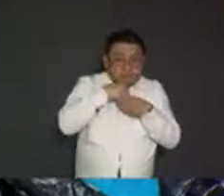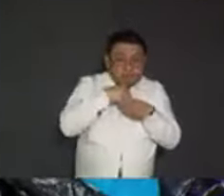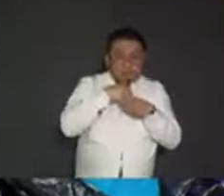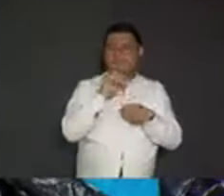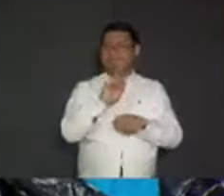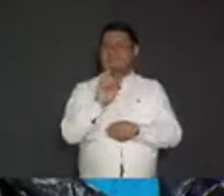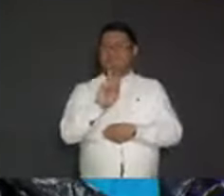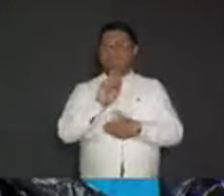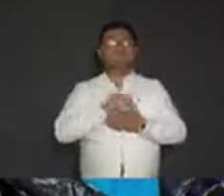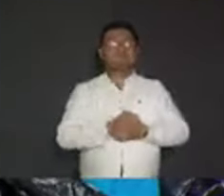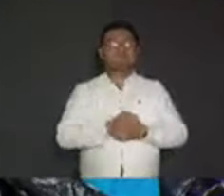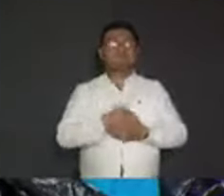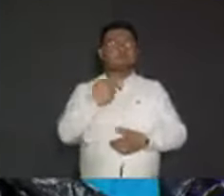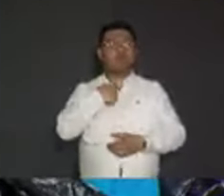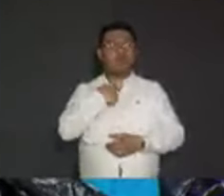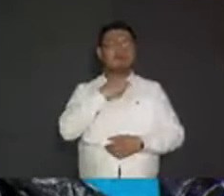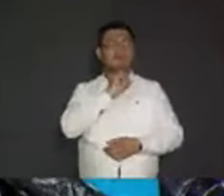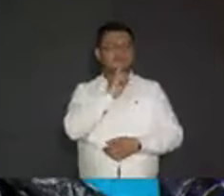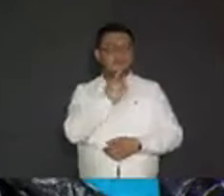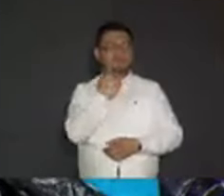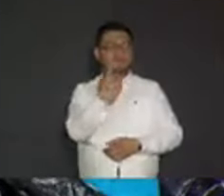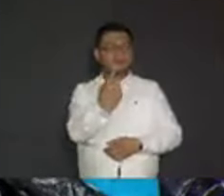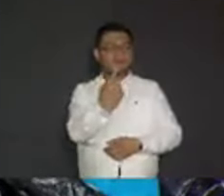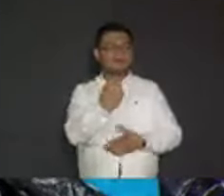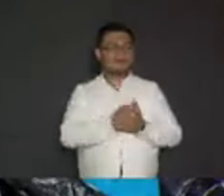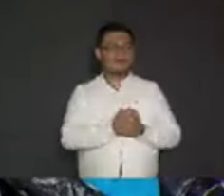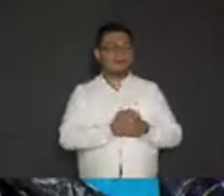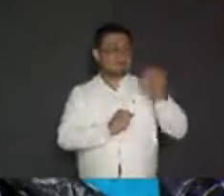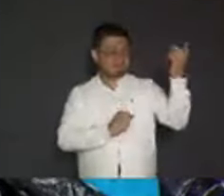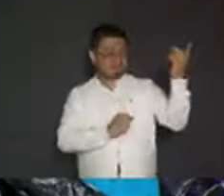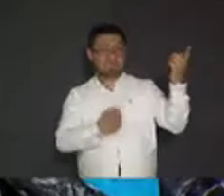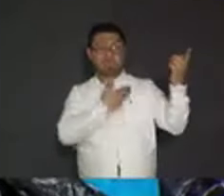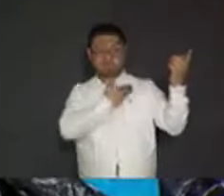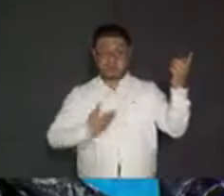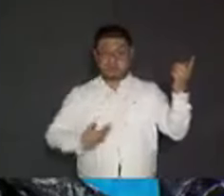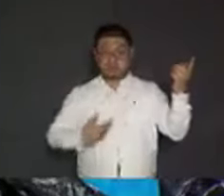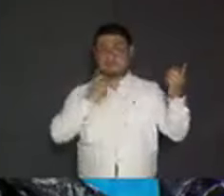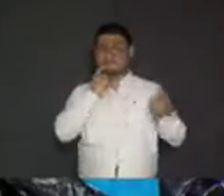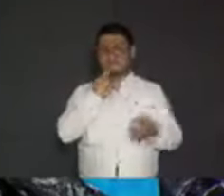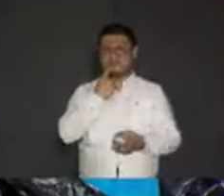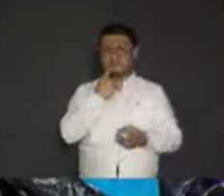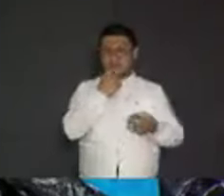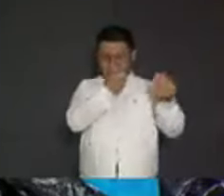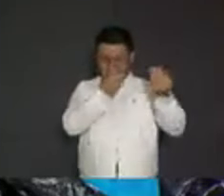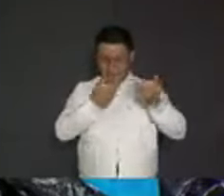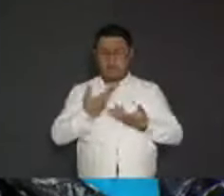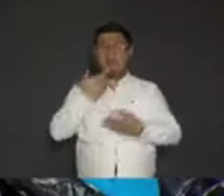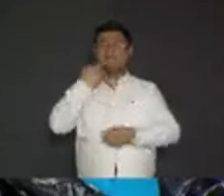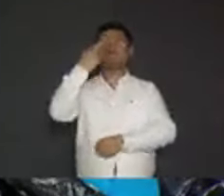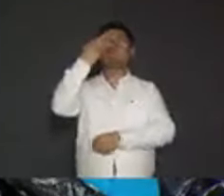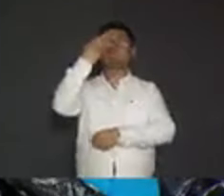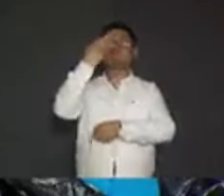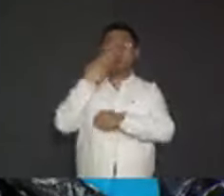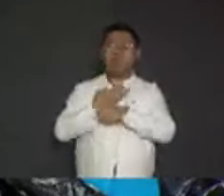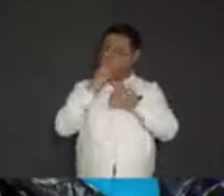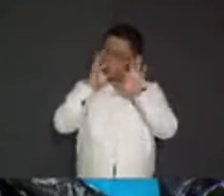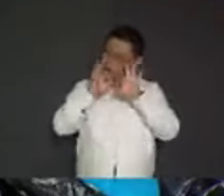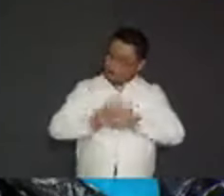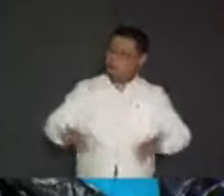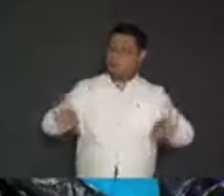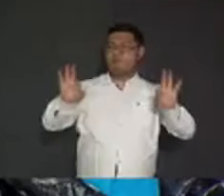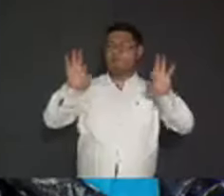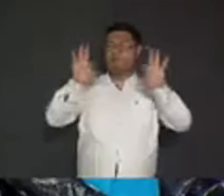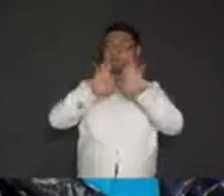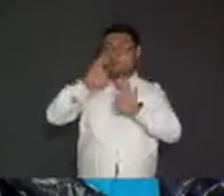Lo sí puedo decir es que el presidente Andrés Manuel López Obrador me dio la responsabilidad más importante de su